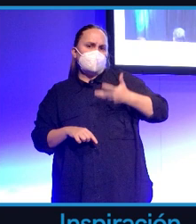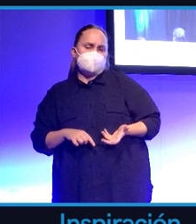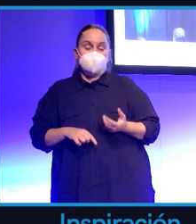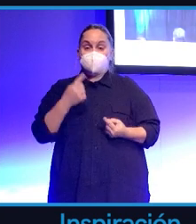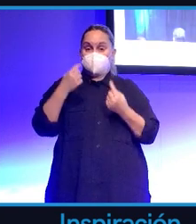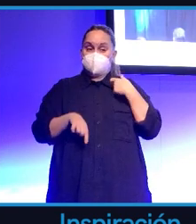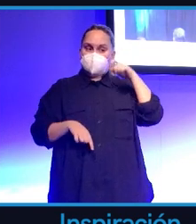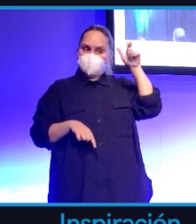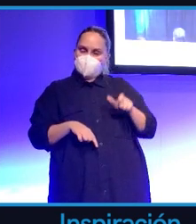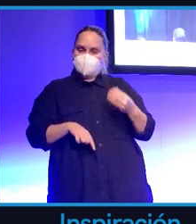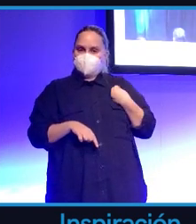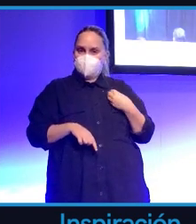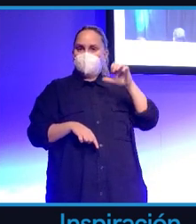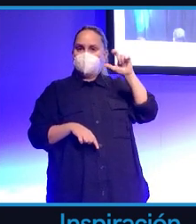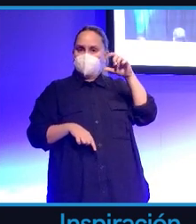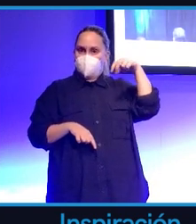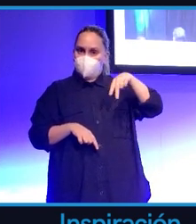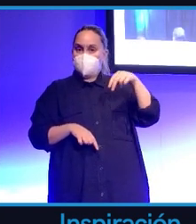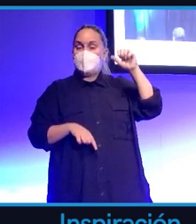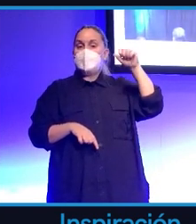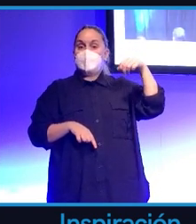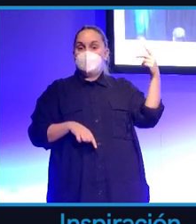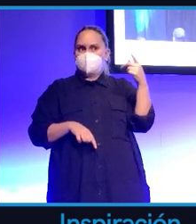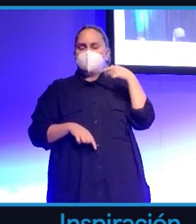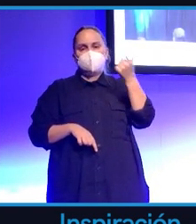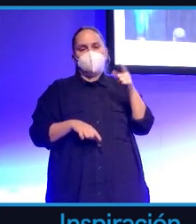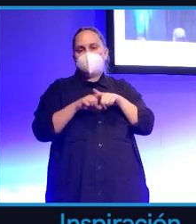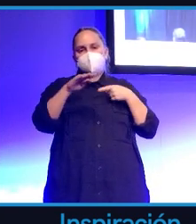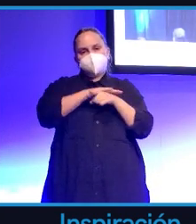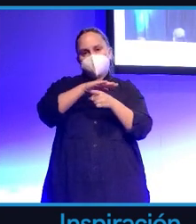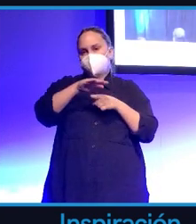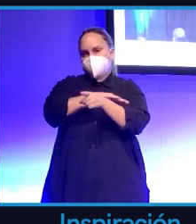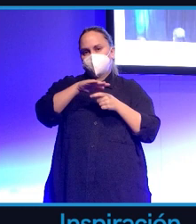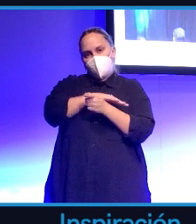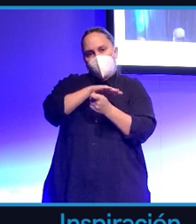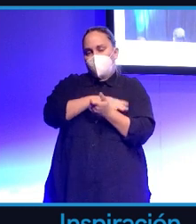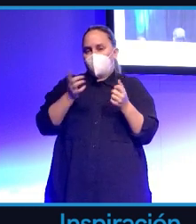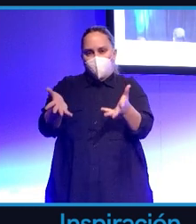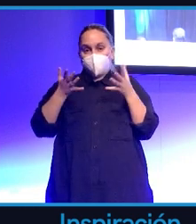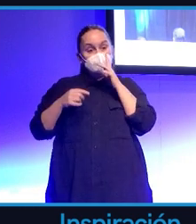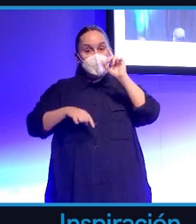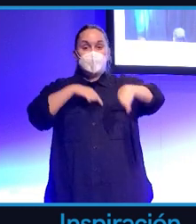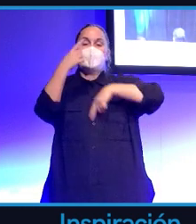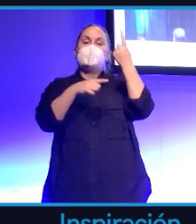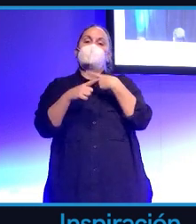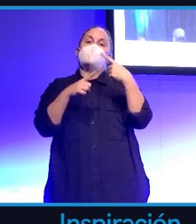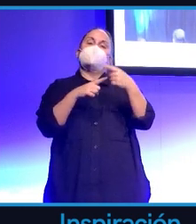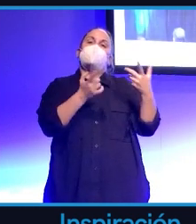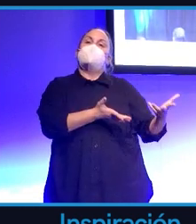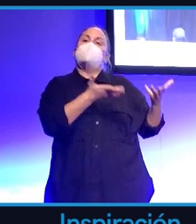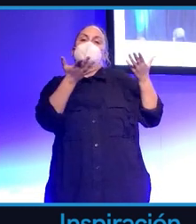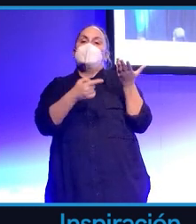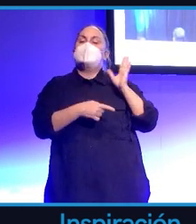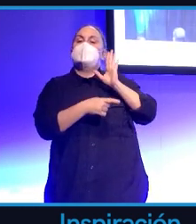es un provocador. Y más cuando, pocos meses después, presentó una línea de productos basadas en robótica.